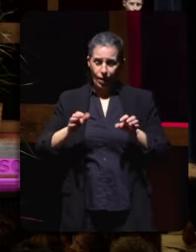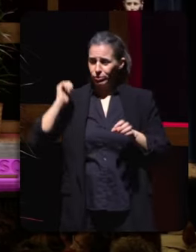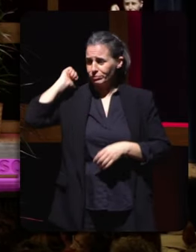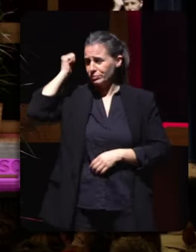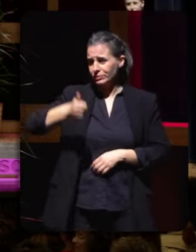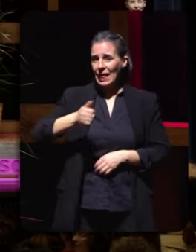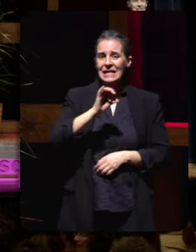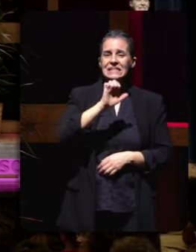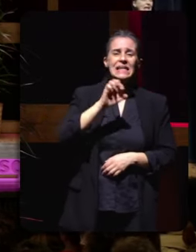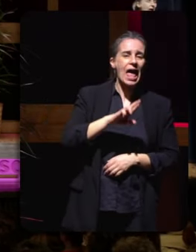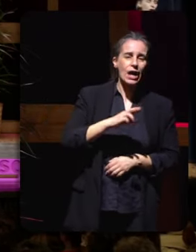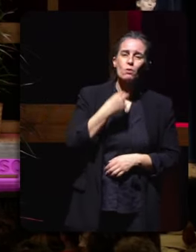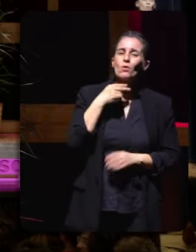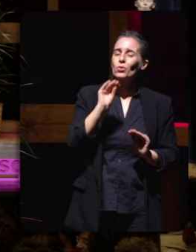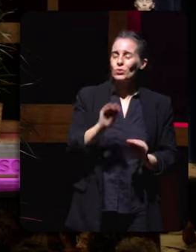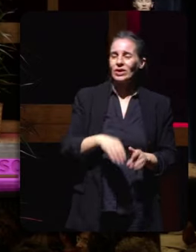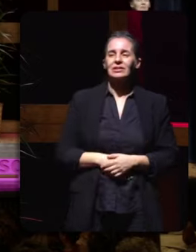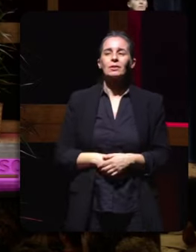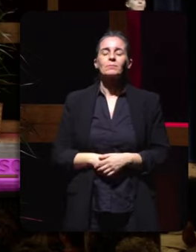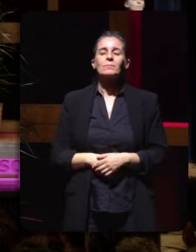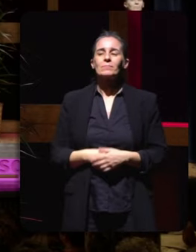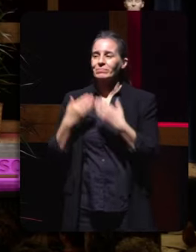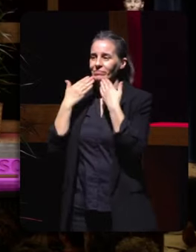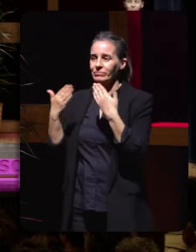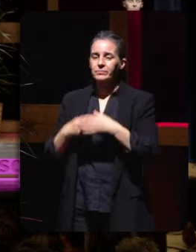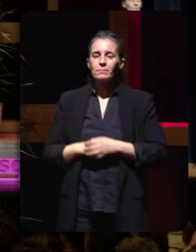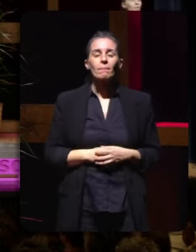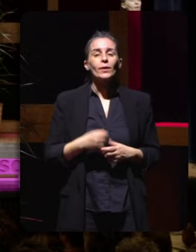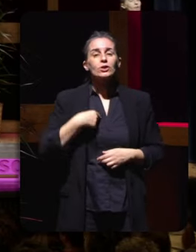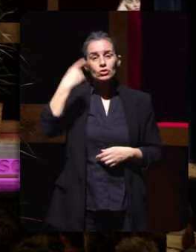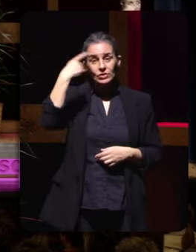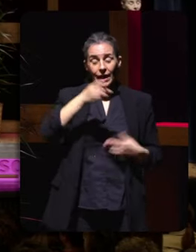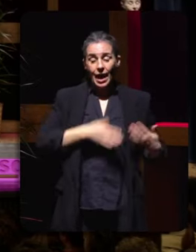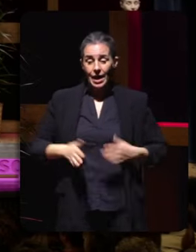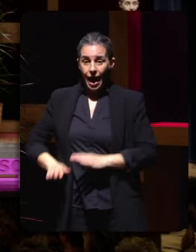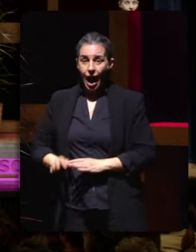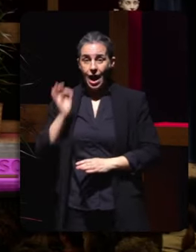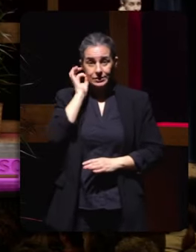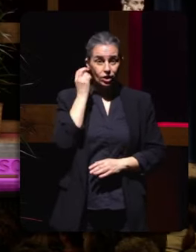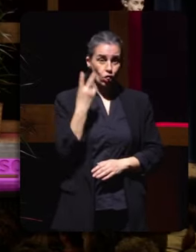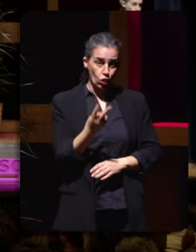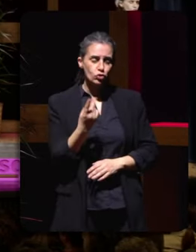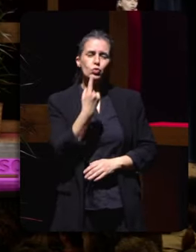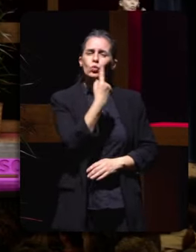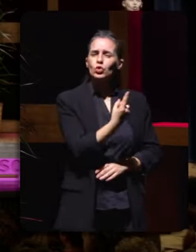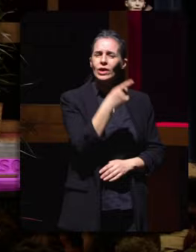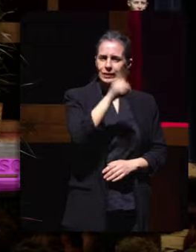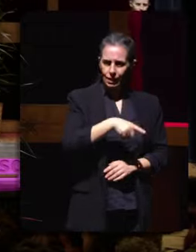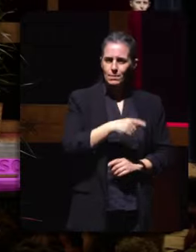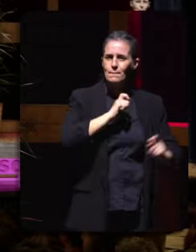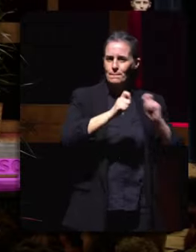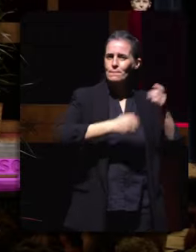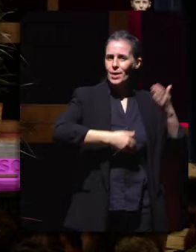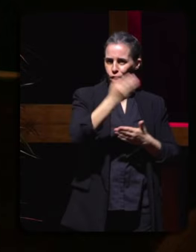ser da tua voz Gracias Tamén sei bueno tes dúas fillas sei que unha delas polo menos é xornalista radiofónica tamén